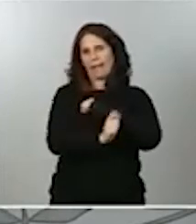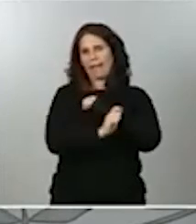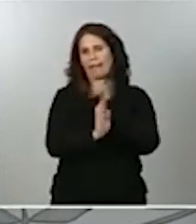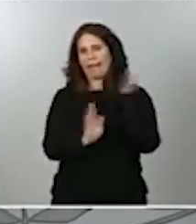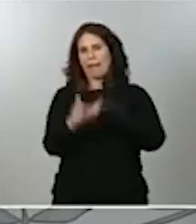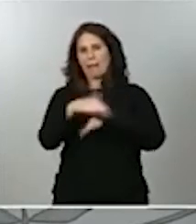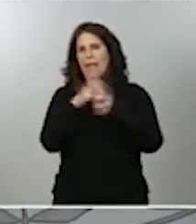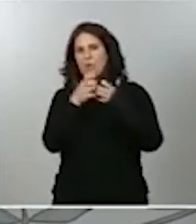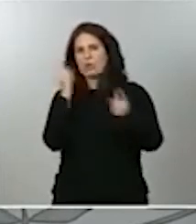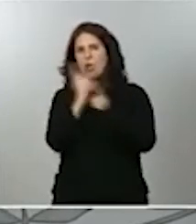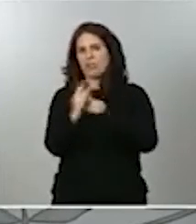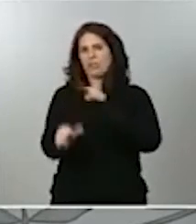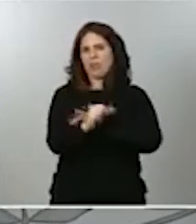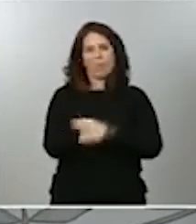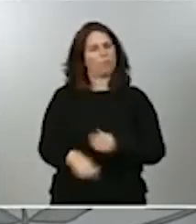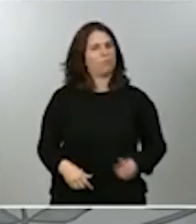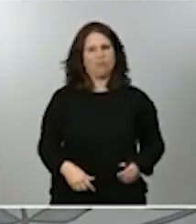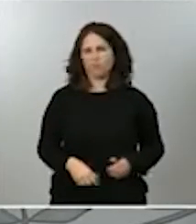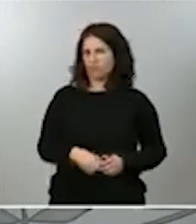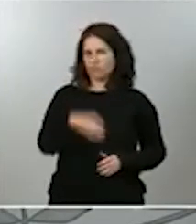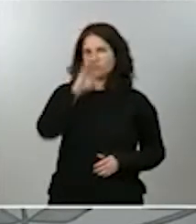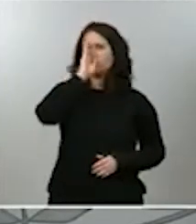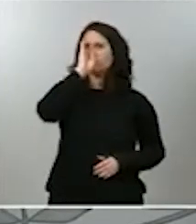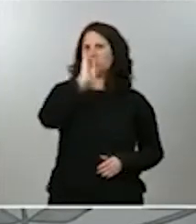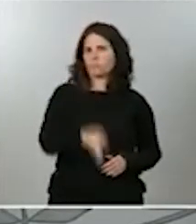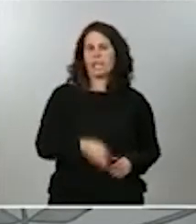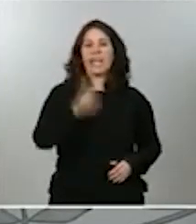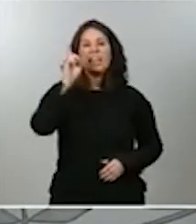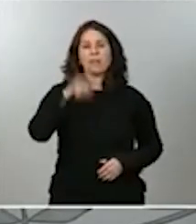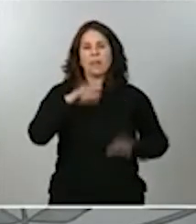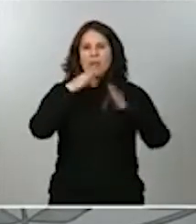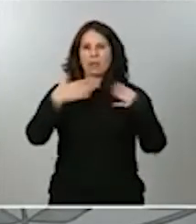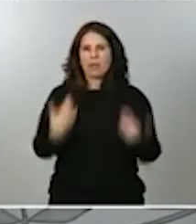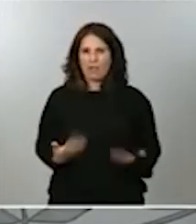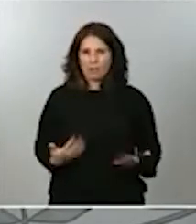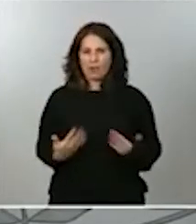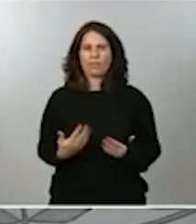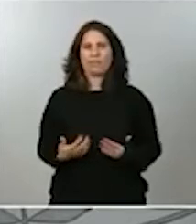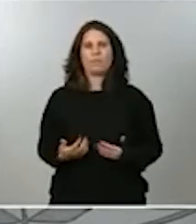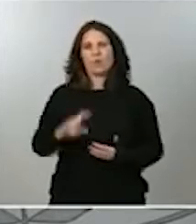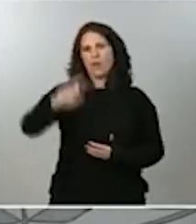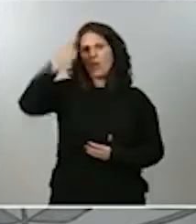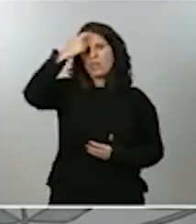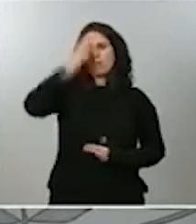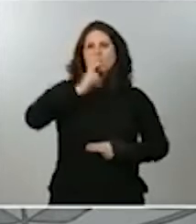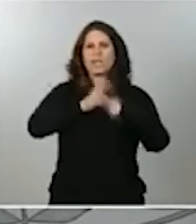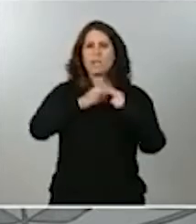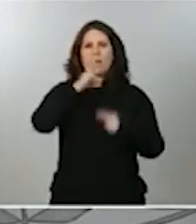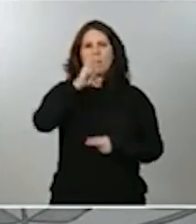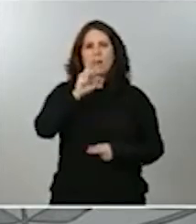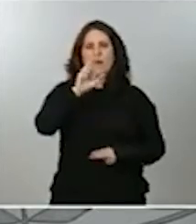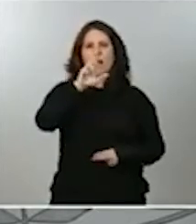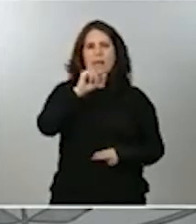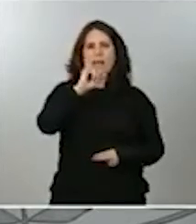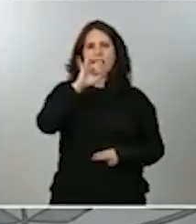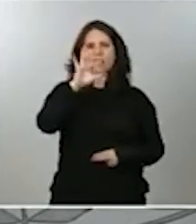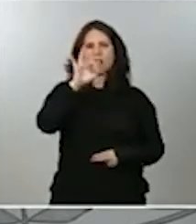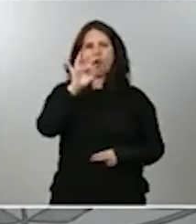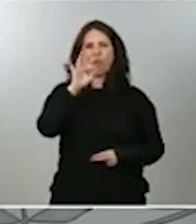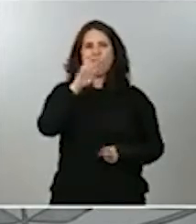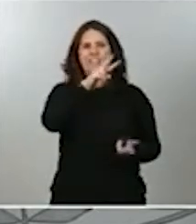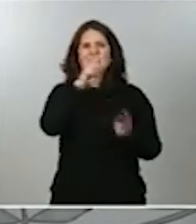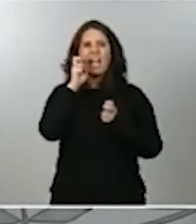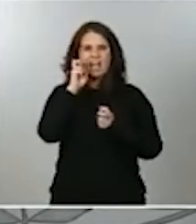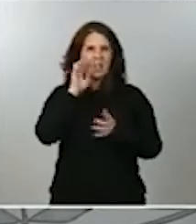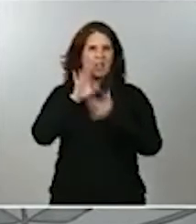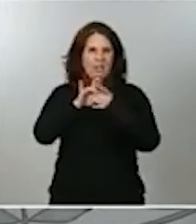También se contempla la actualización y la ampliación del concepto paraíso fiscal en línea con los criterios que marca la Unión Europea